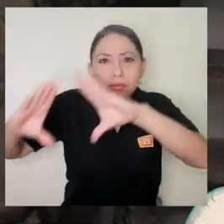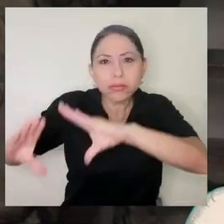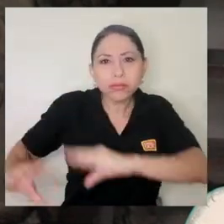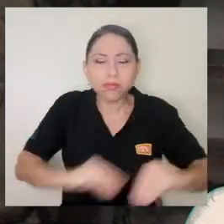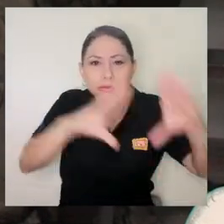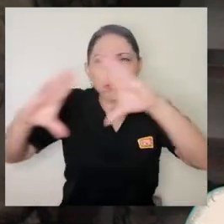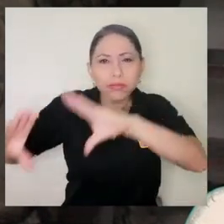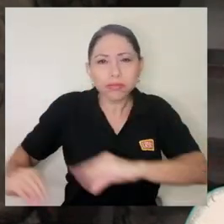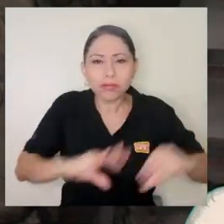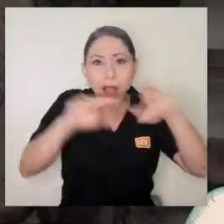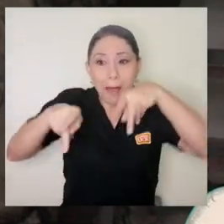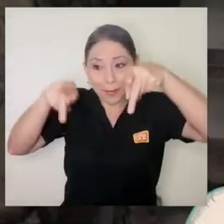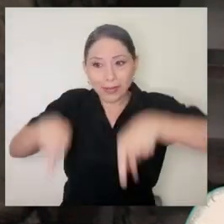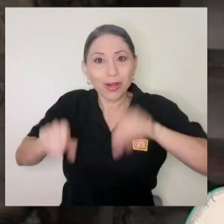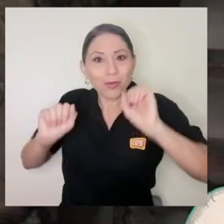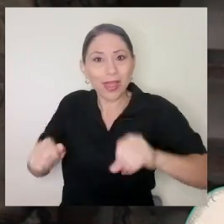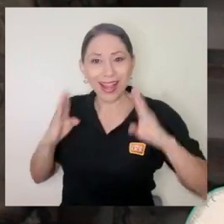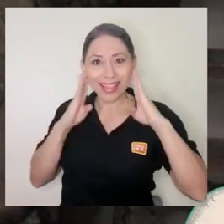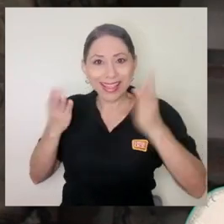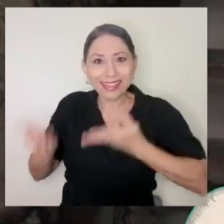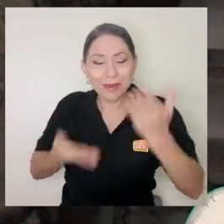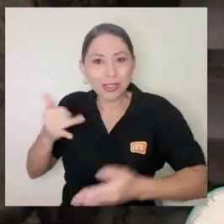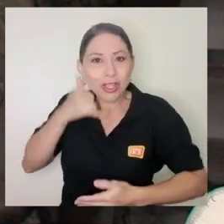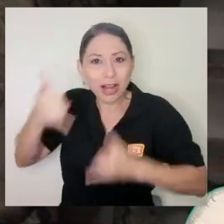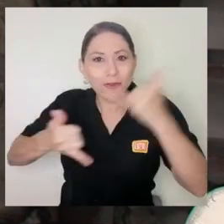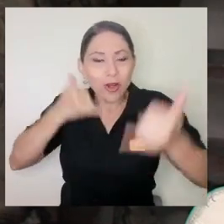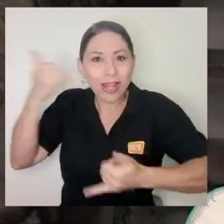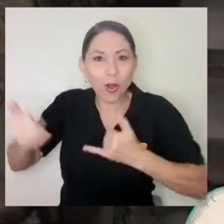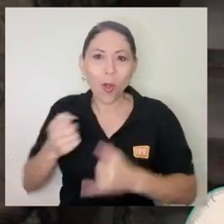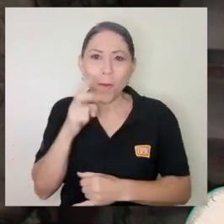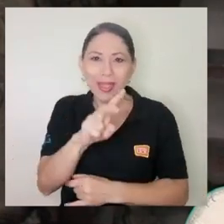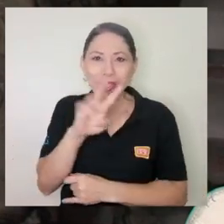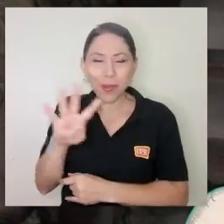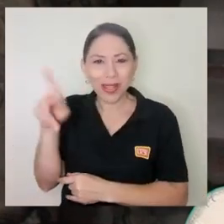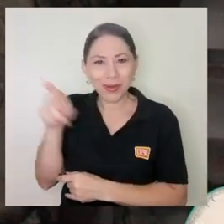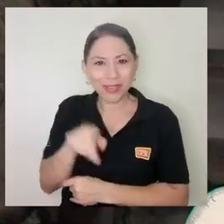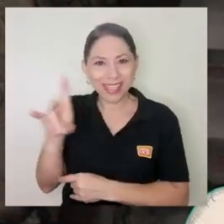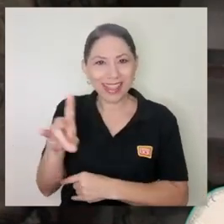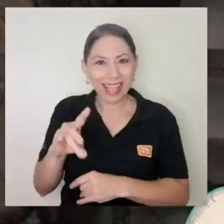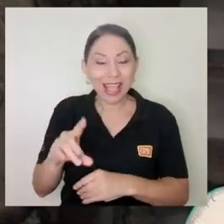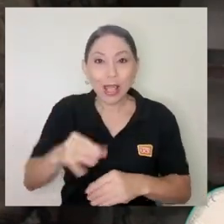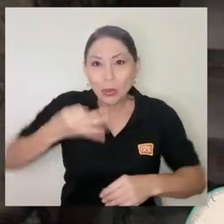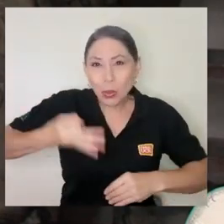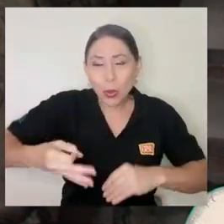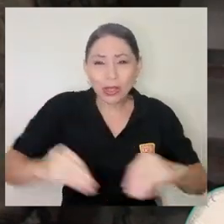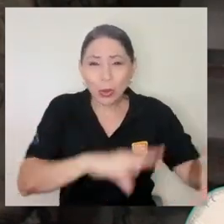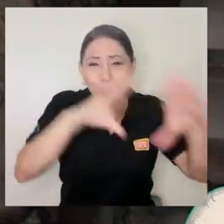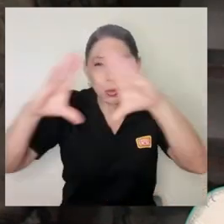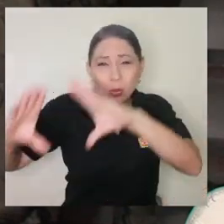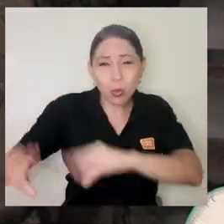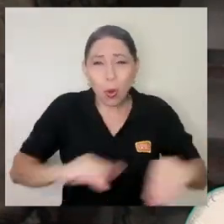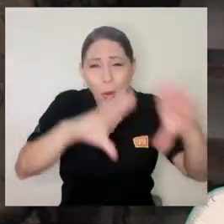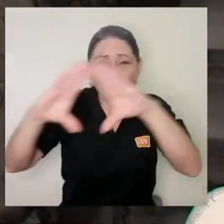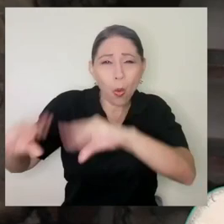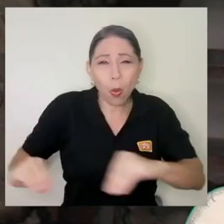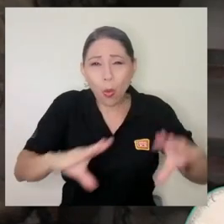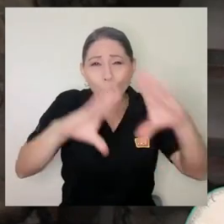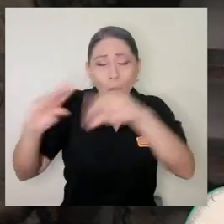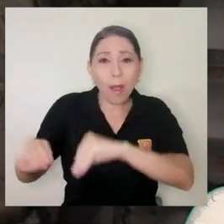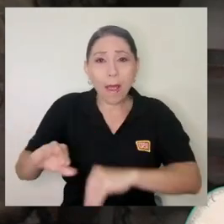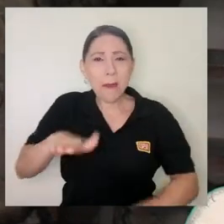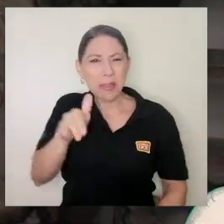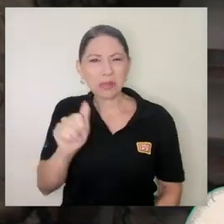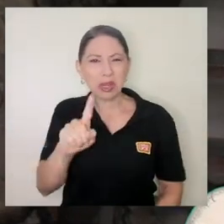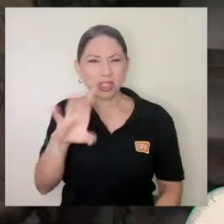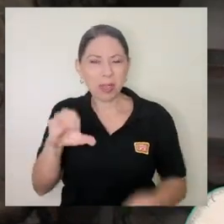mental a través de servicio telefónico. Y la otra parte, esas eran como más o menos 100 personas que dijeron que podían apuntarse en eso. Los otros